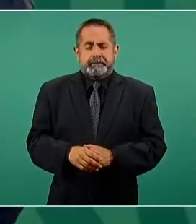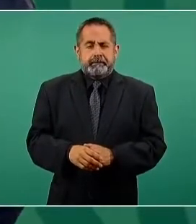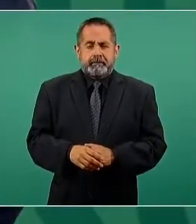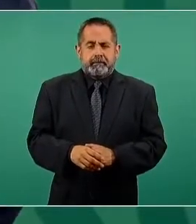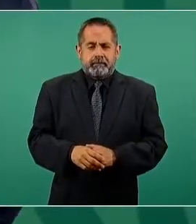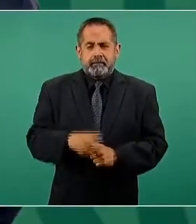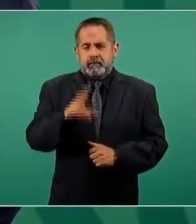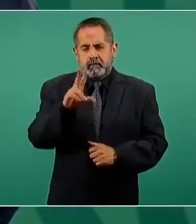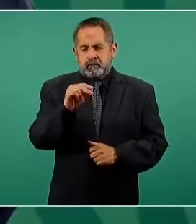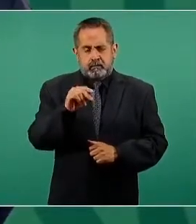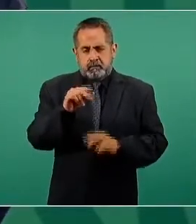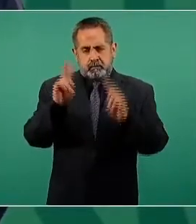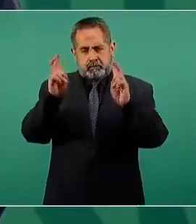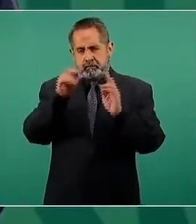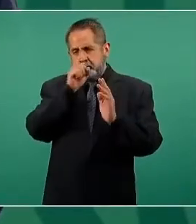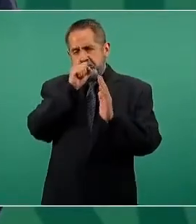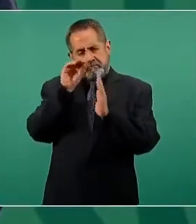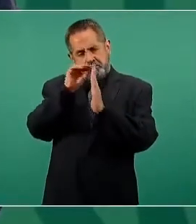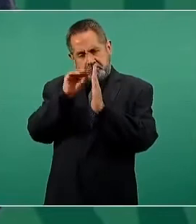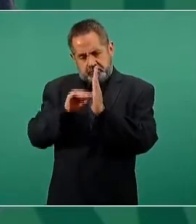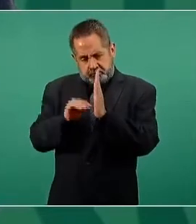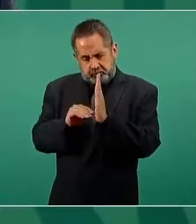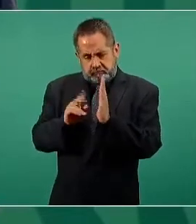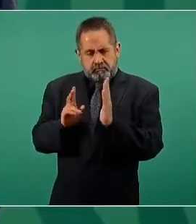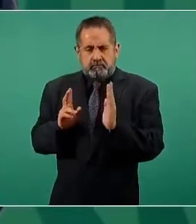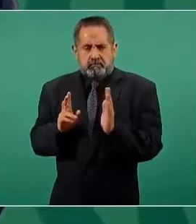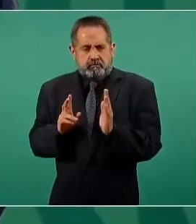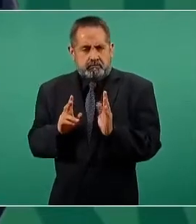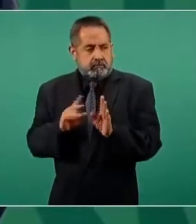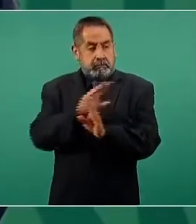no está en la agenda y